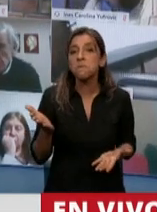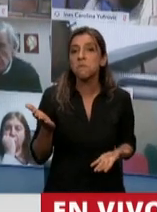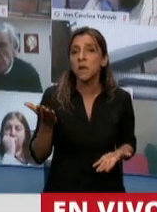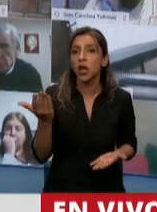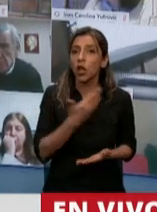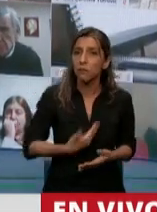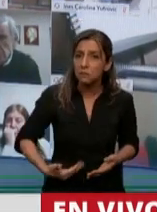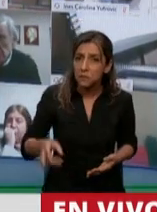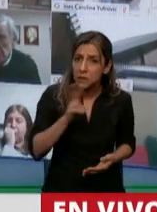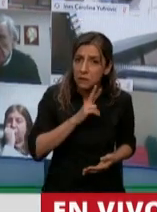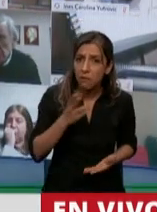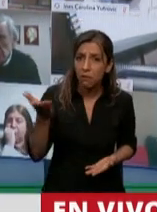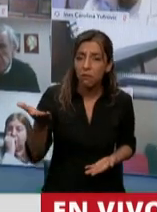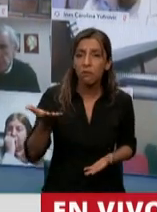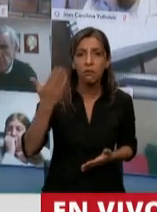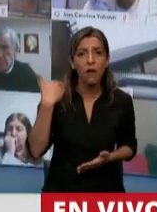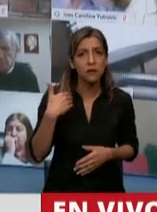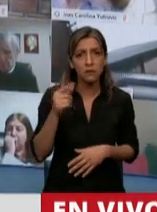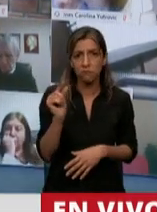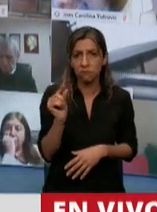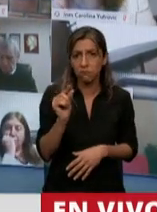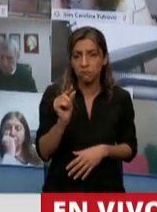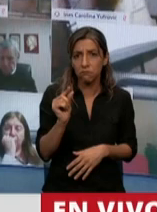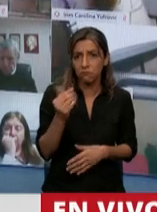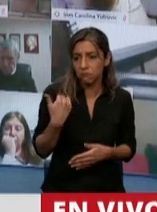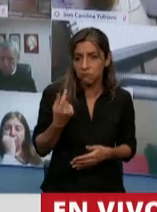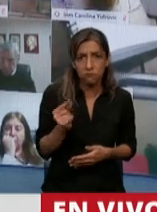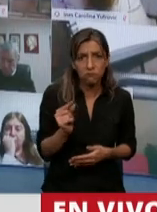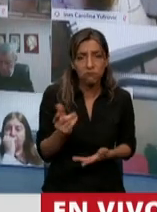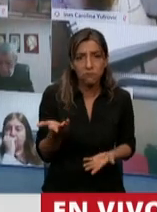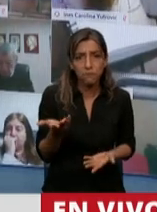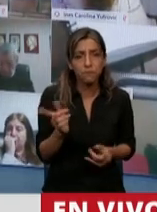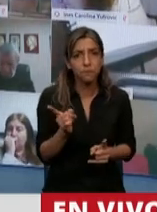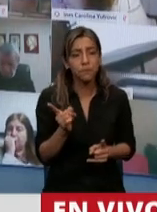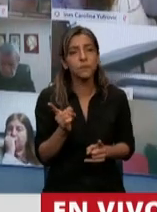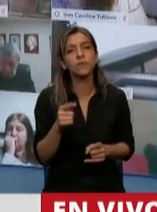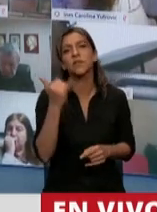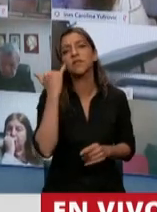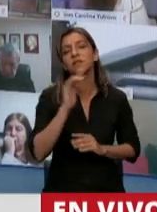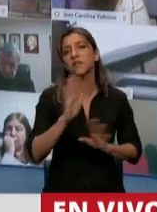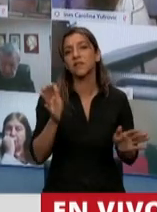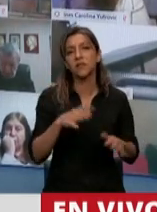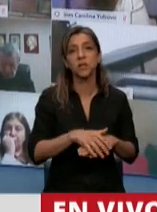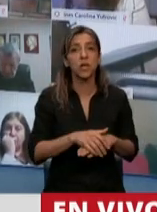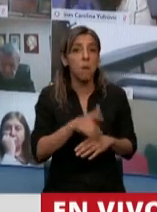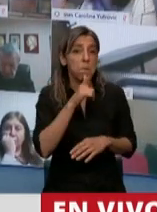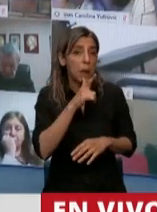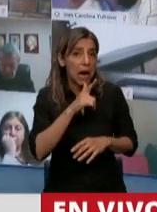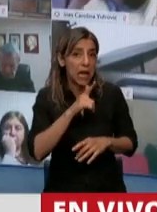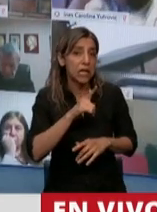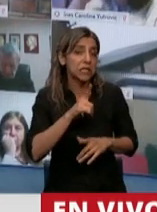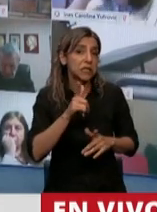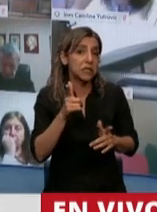hace unos instantes también hemos recibido, la prensa de Córdoba ya entiendo que lo tiene, hemos